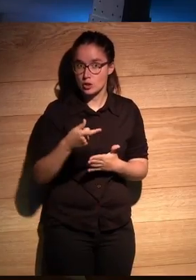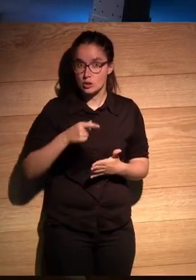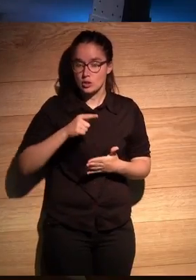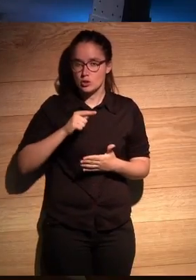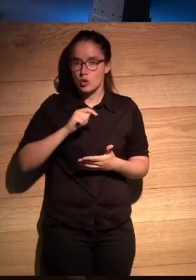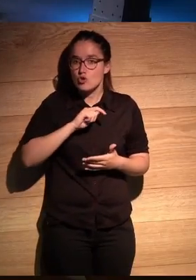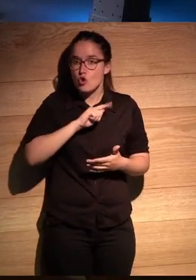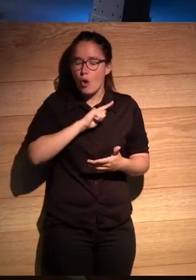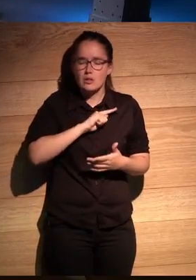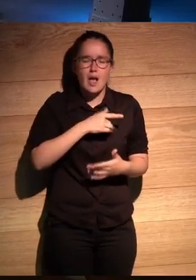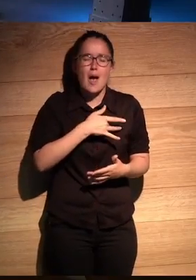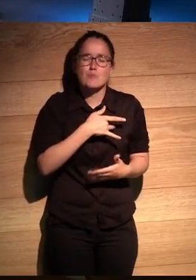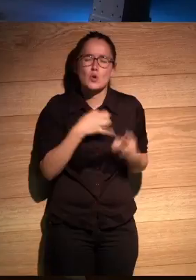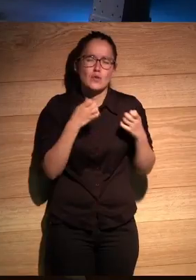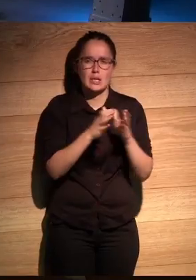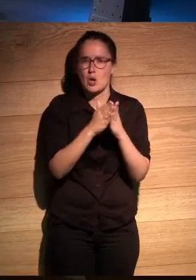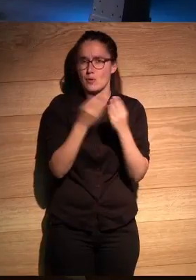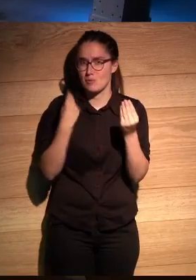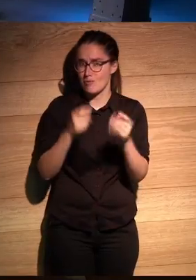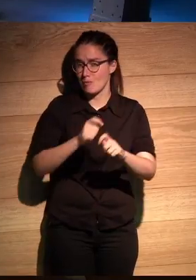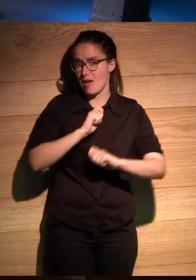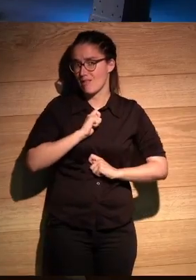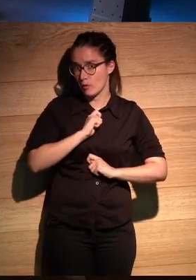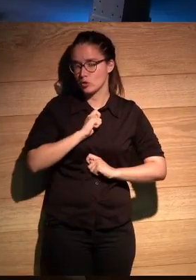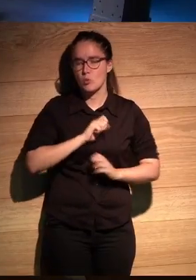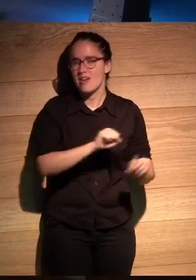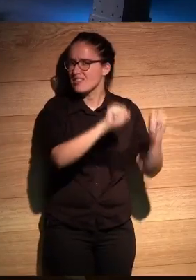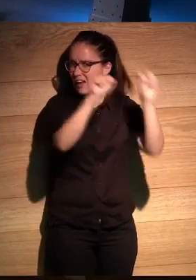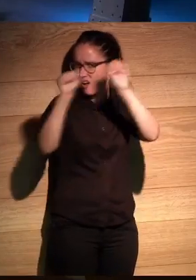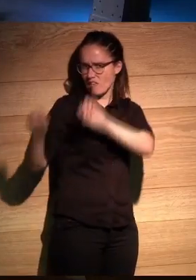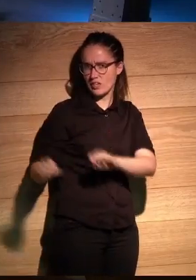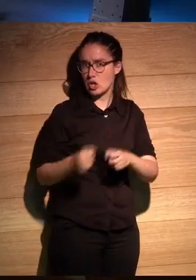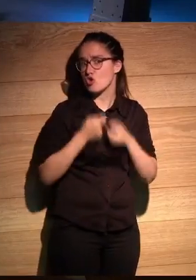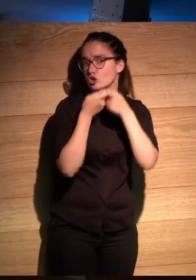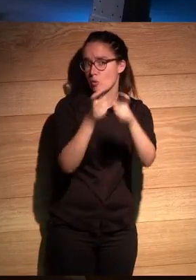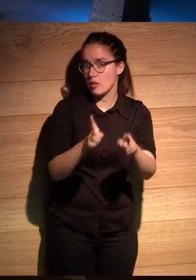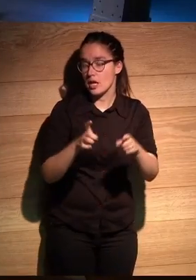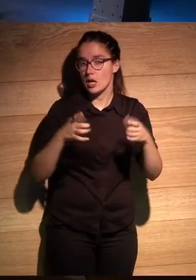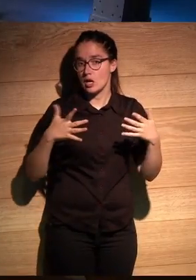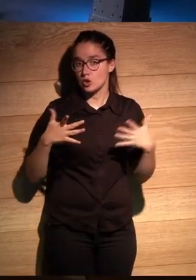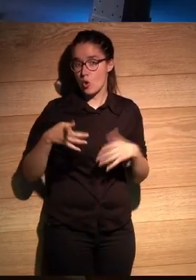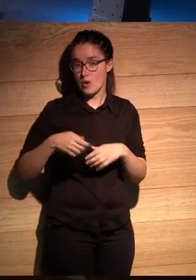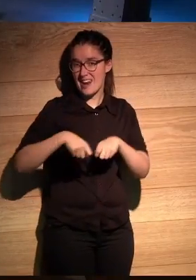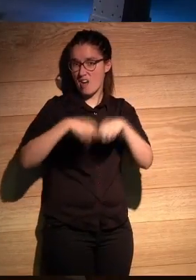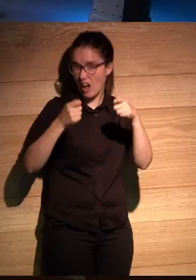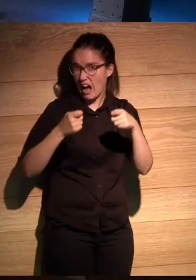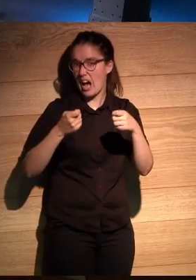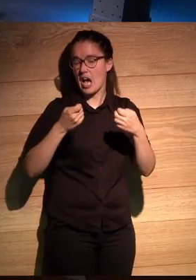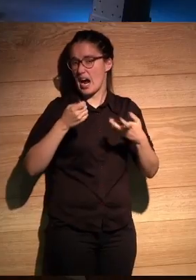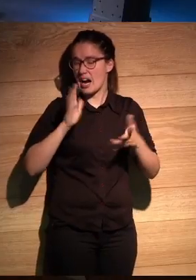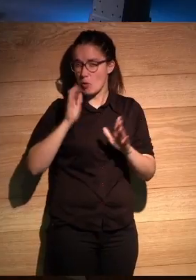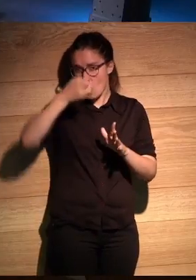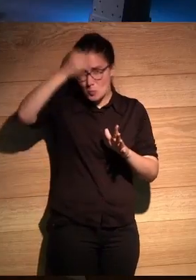tanto sentía tanto amor por ese libro que o sea dije lo voy a defender con mi vida no lo voy a entregar y entonces bueno sacaron una navaja uno de ellos eran unos